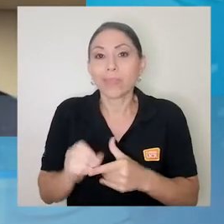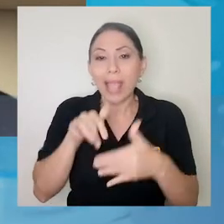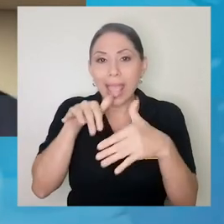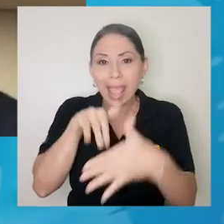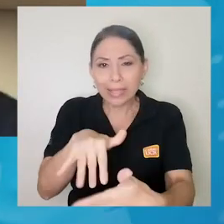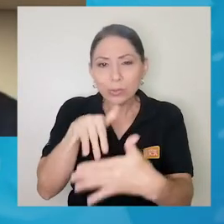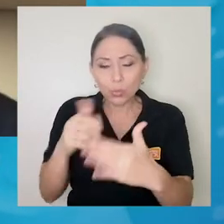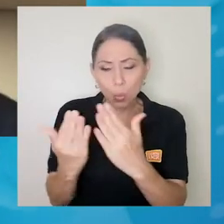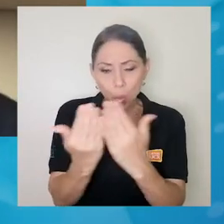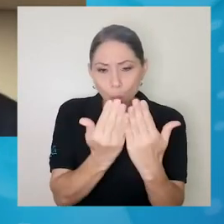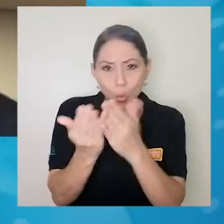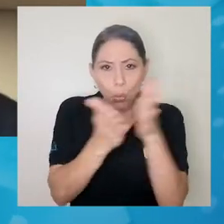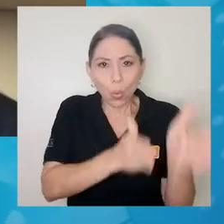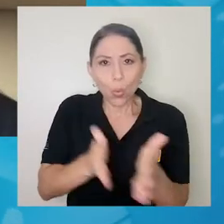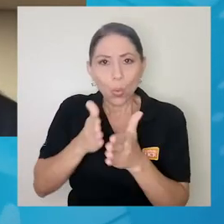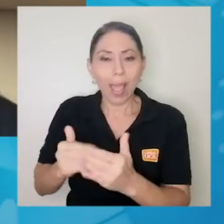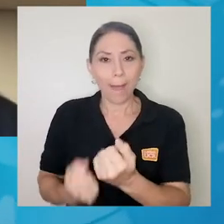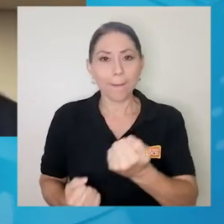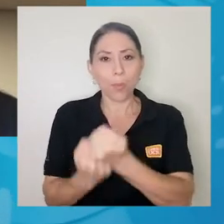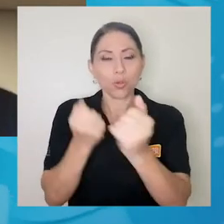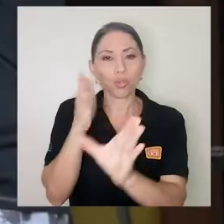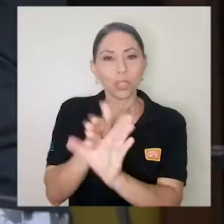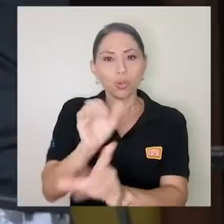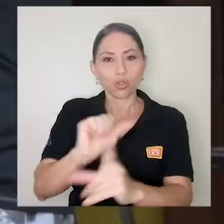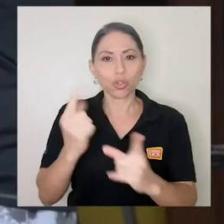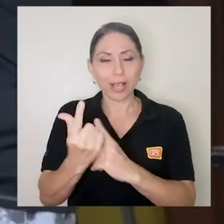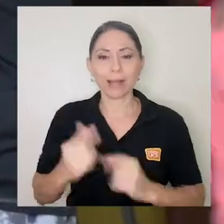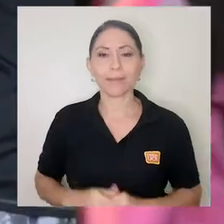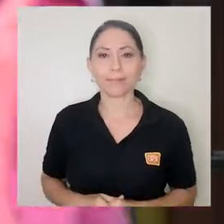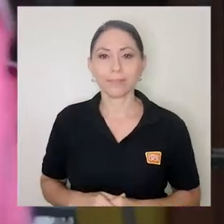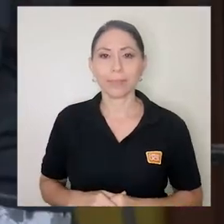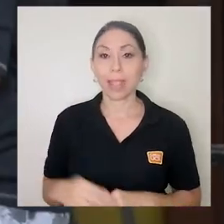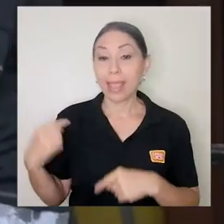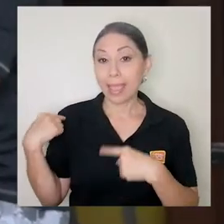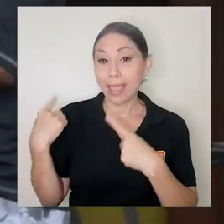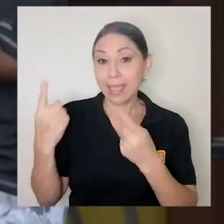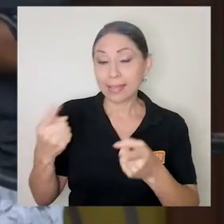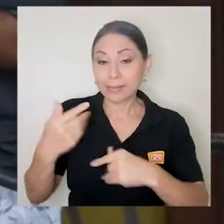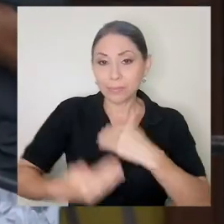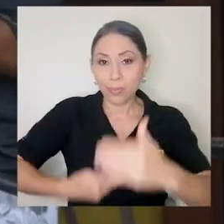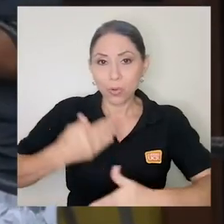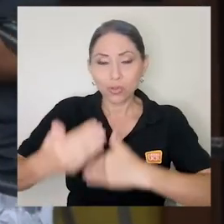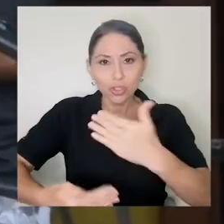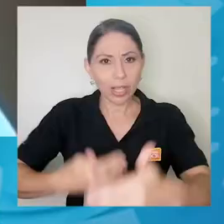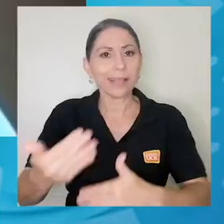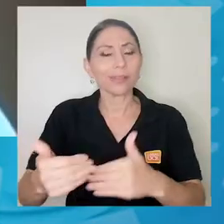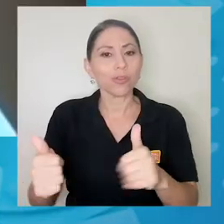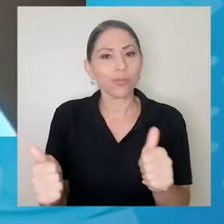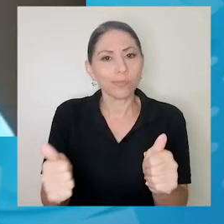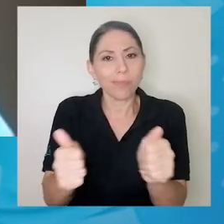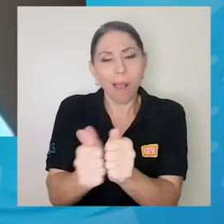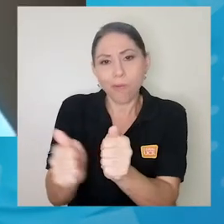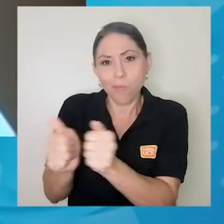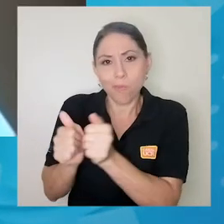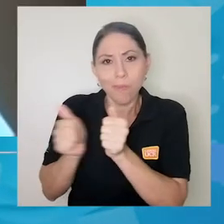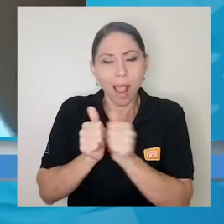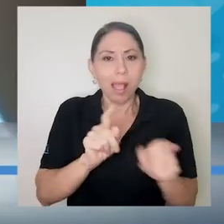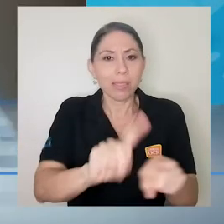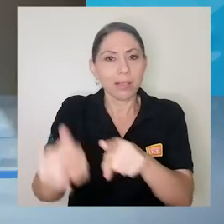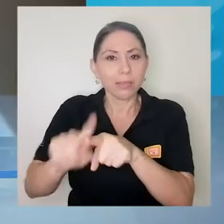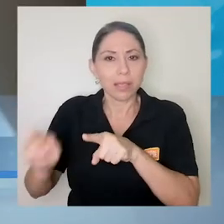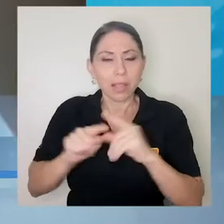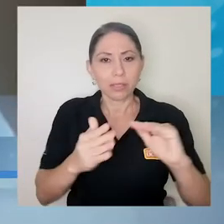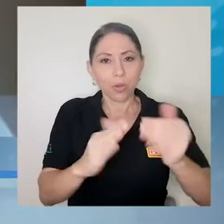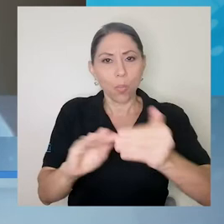de formación en apoyo psicosocial. Durante este proceso, se ha hecho acompañamiento en distintas